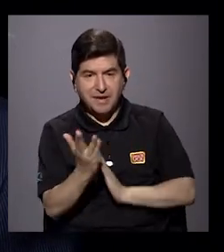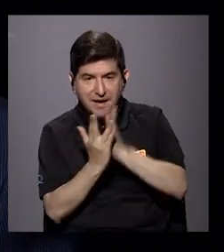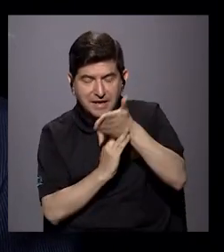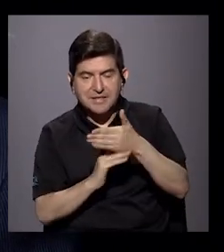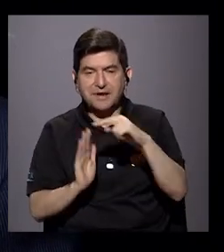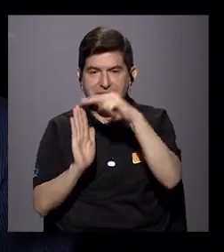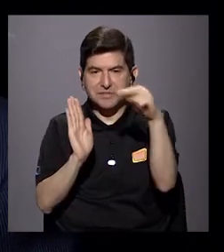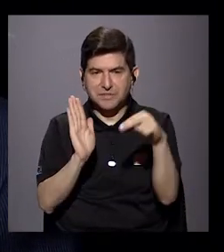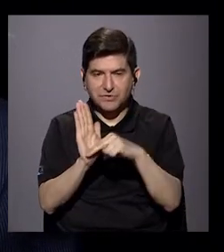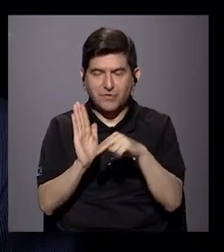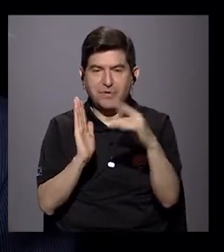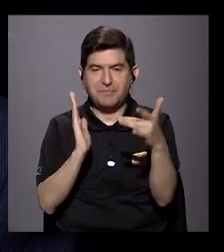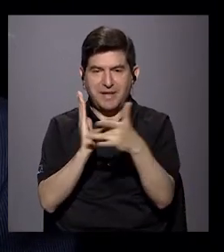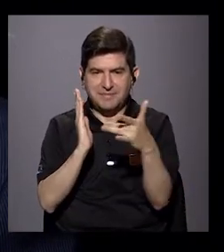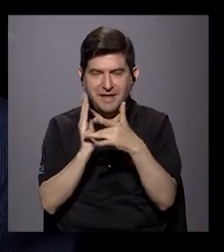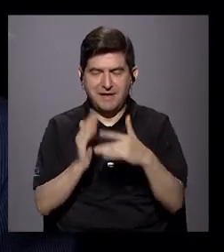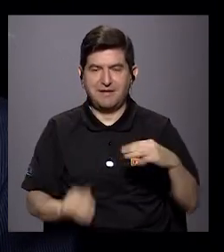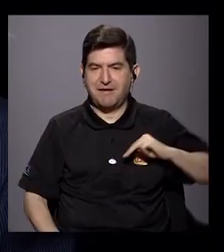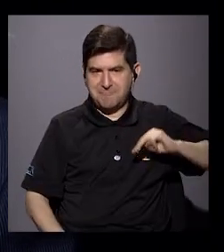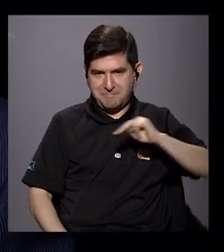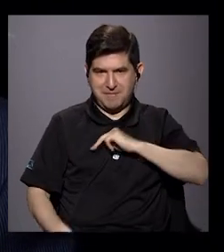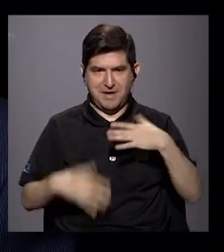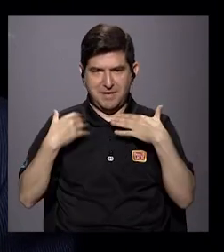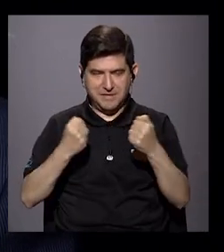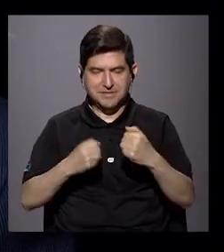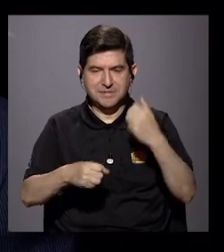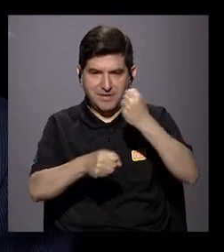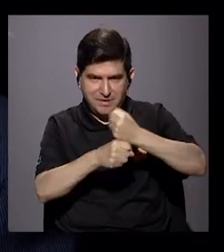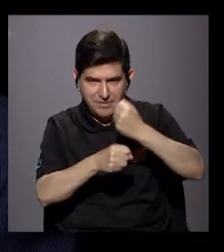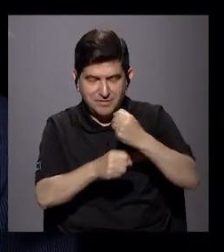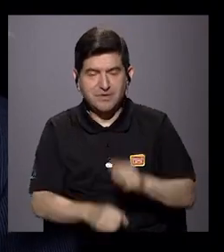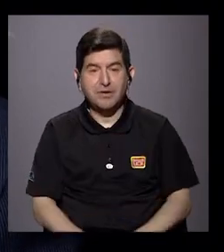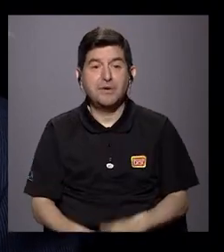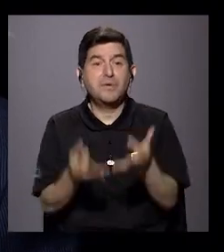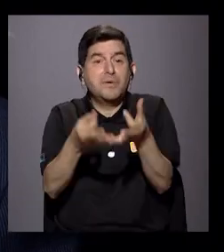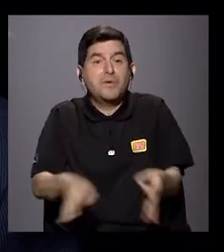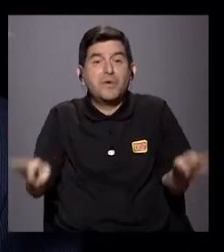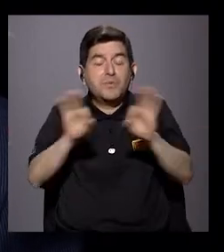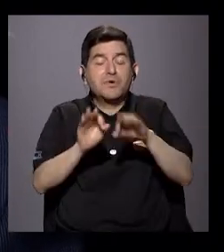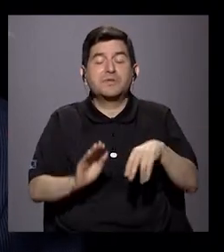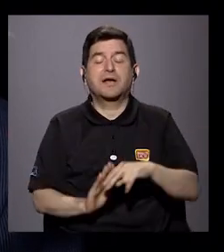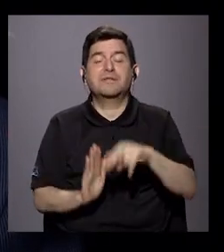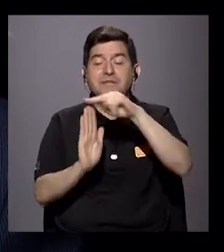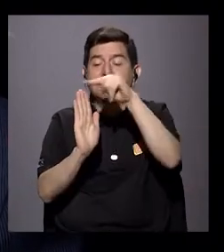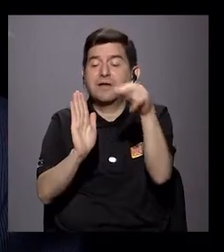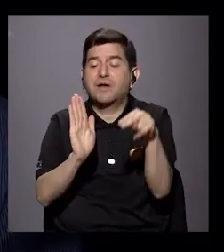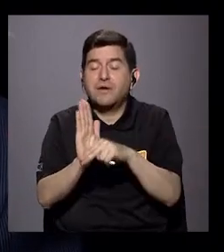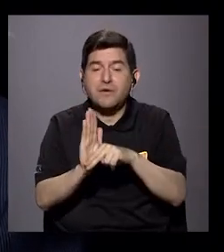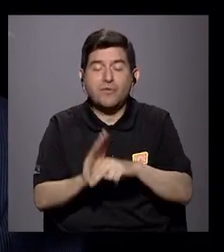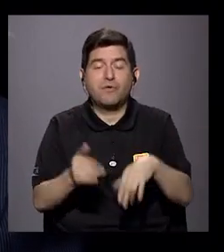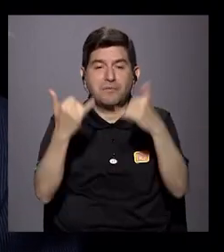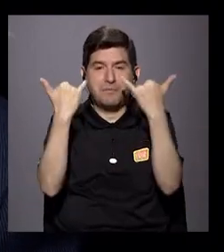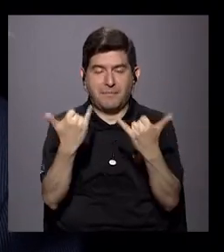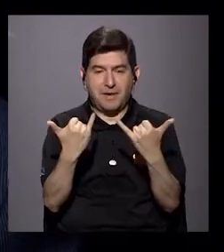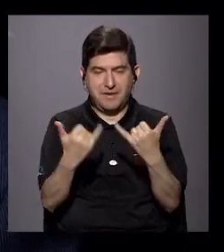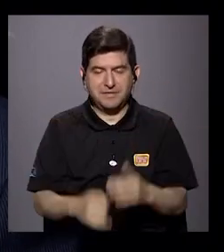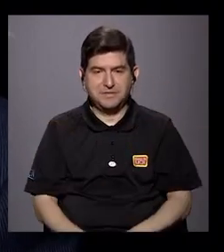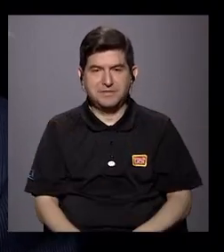desarrolla a través de una norma técnica del Ministerio de Salud, lo fundamental es que la norma pueda salir en